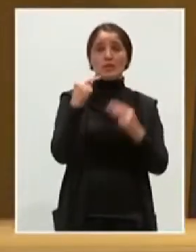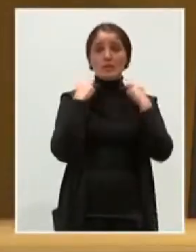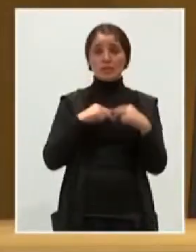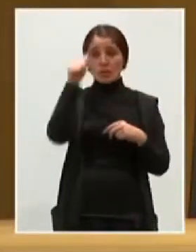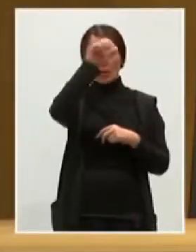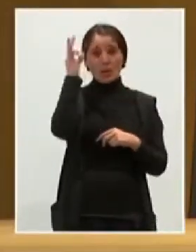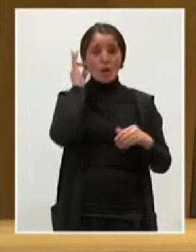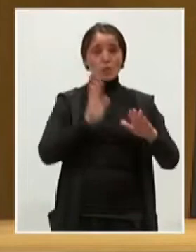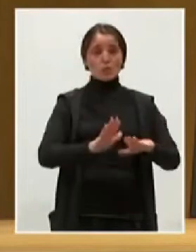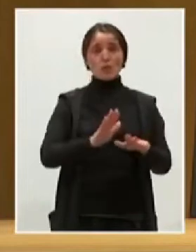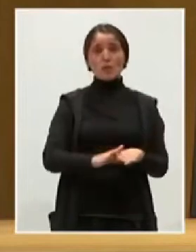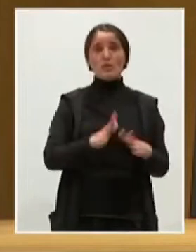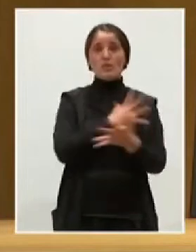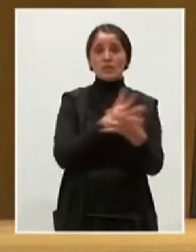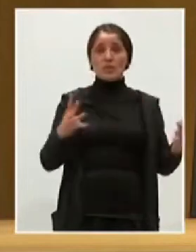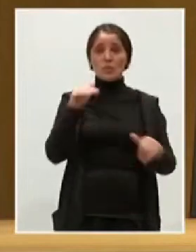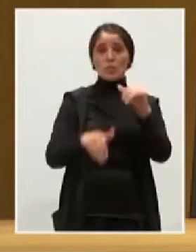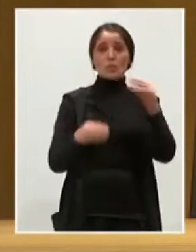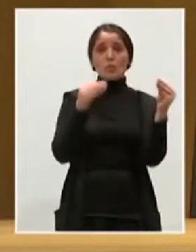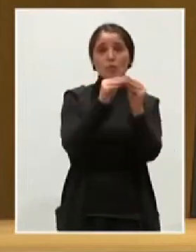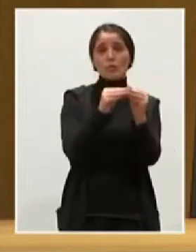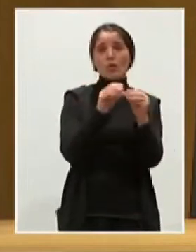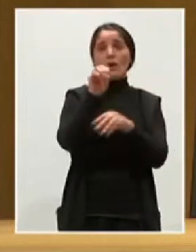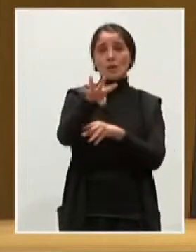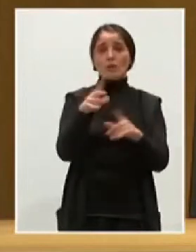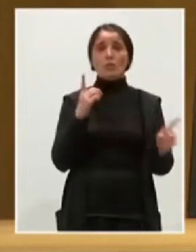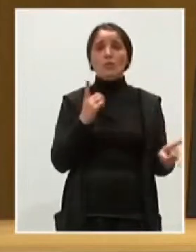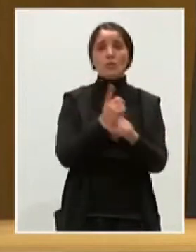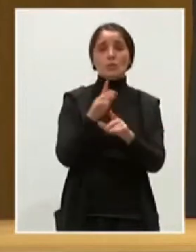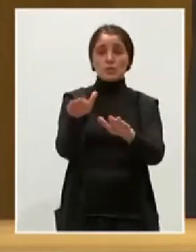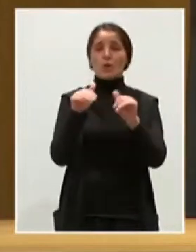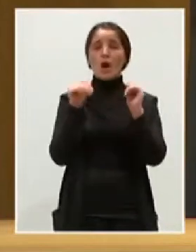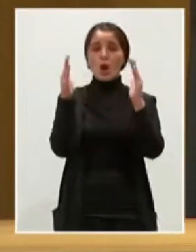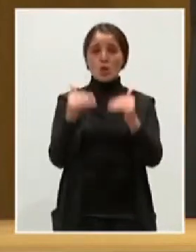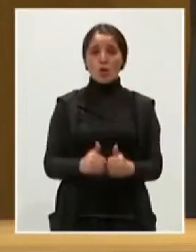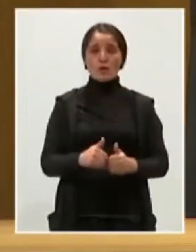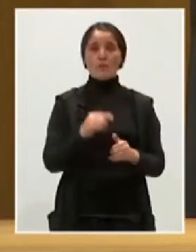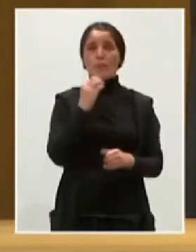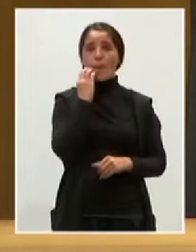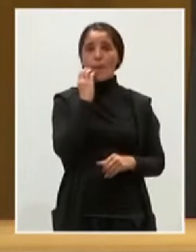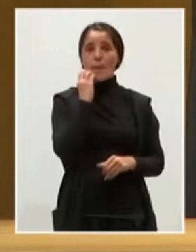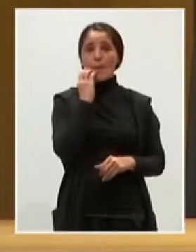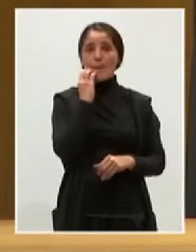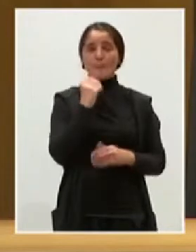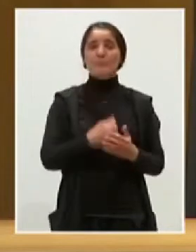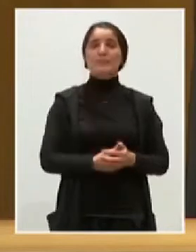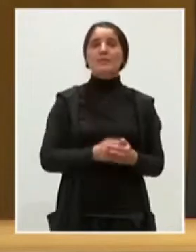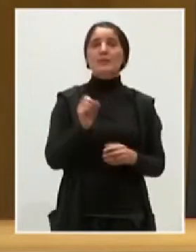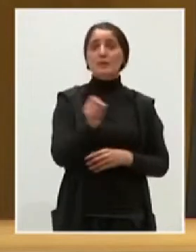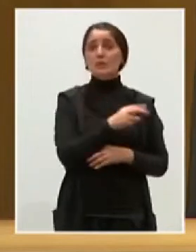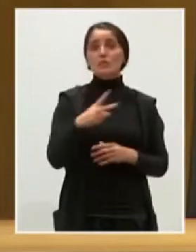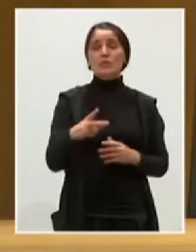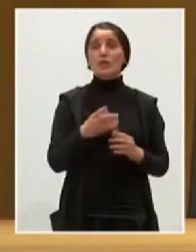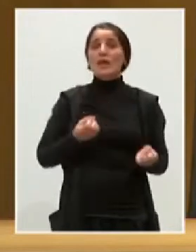diputadas y diputados presentes, 19 votos a favor, 14 en contra, ninguna abstención. Por consiguiente, queda aprobada la